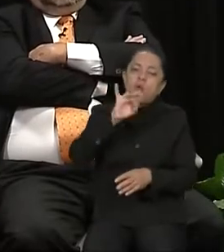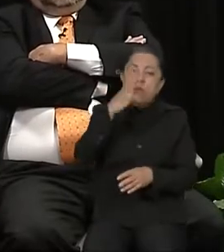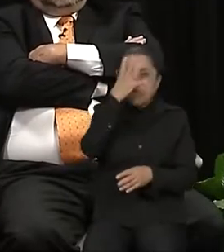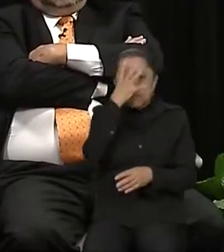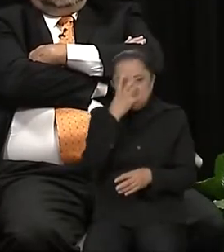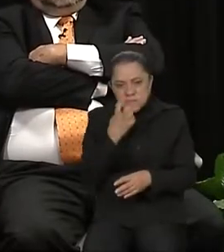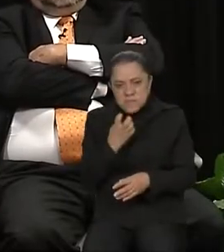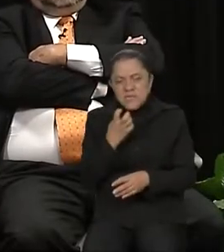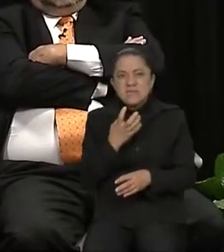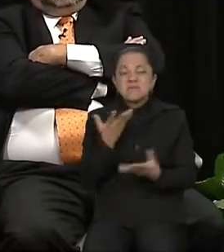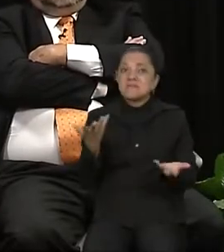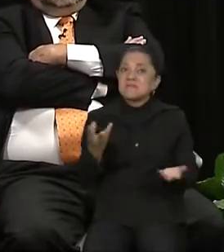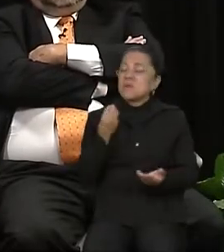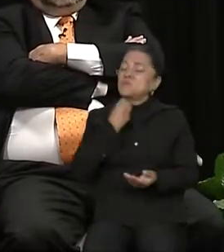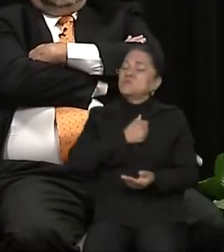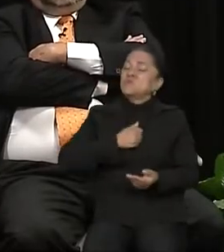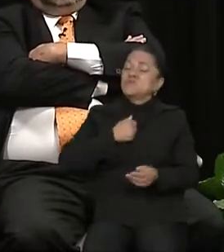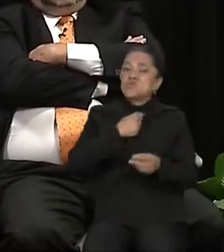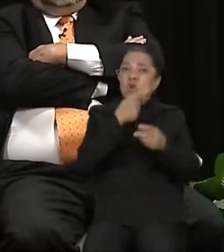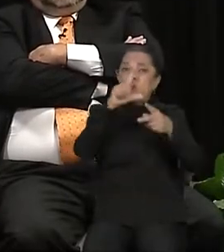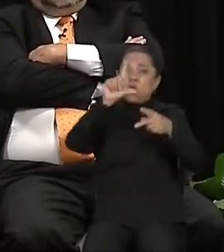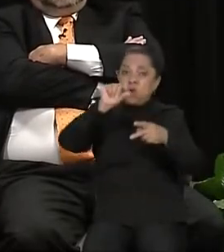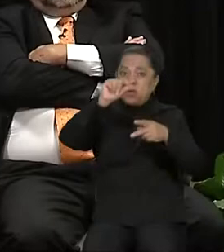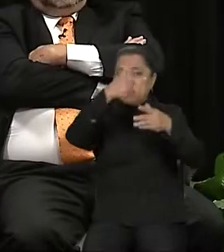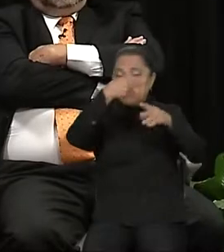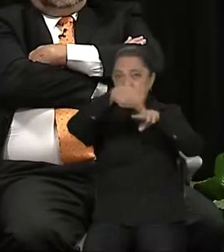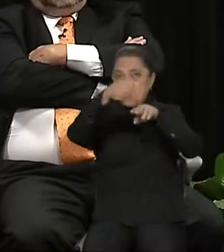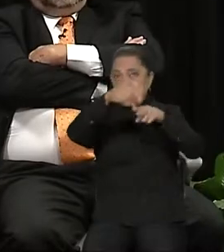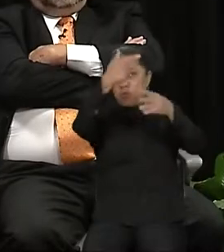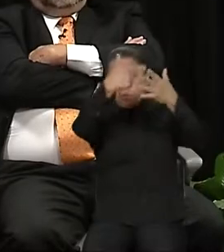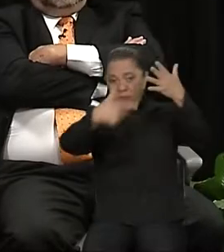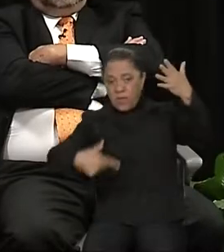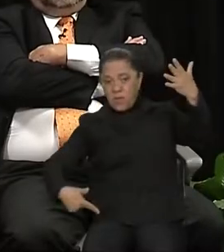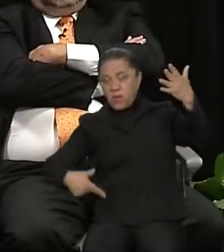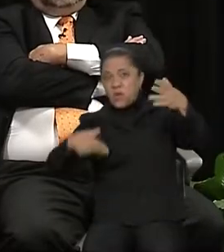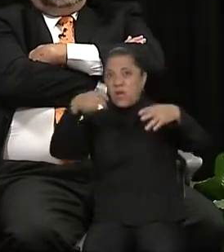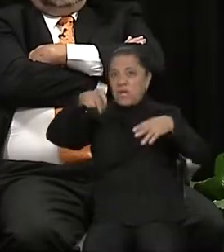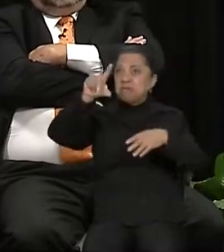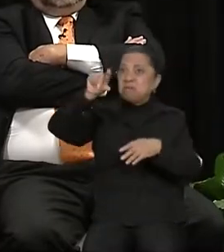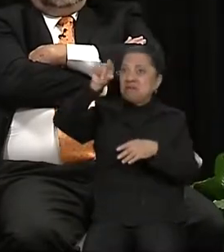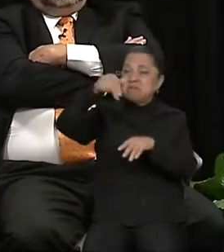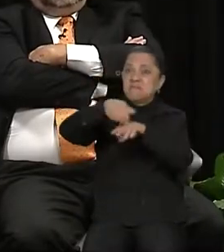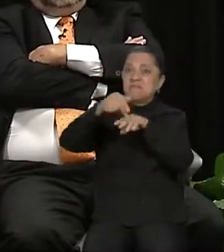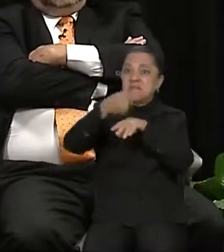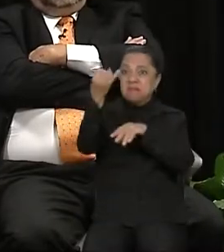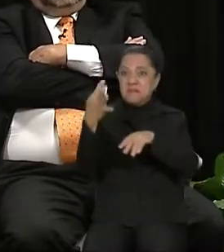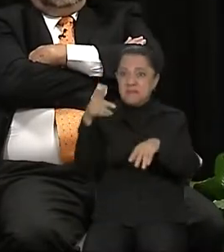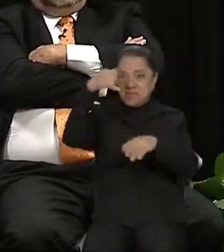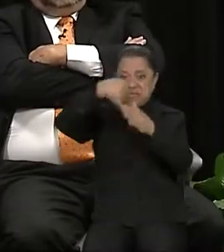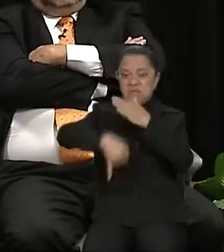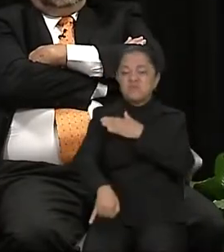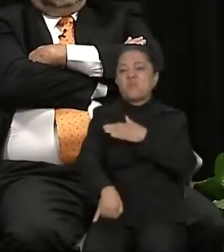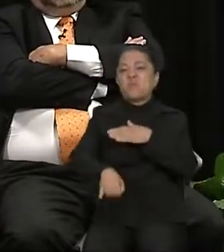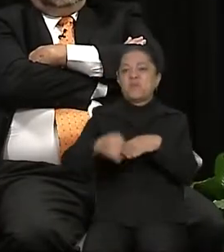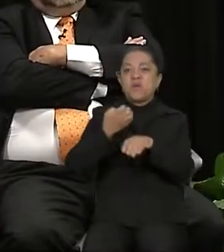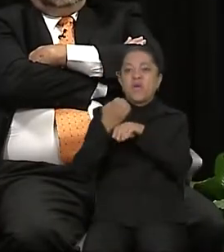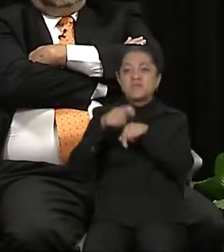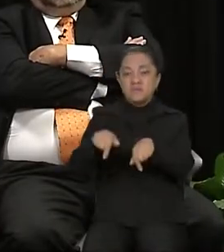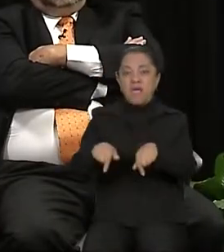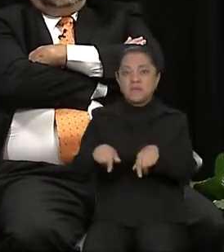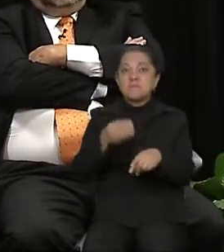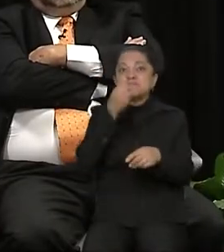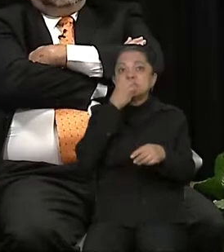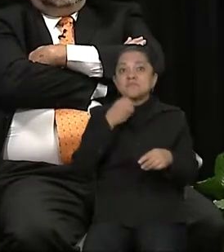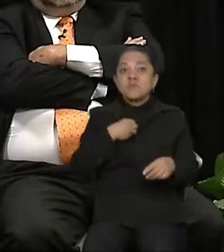lamentables cifras en las cuales hoy se encuentra asumido nuestro Estado. Somos, lamentablemente, el cuarto Estado